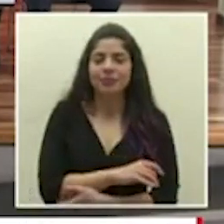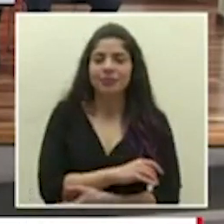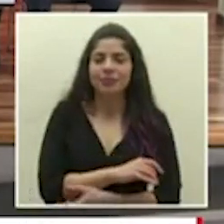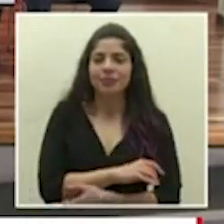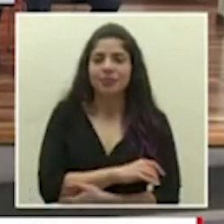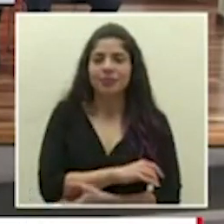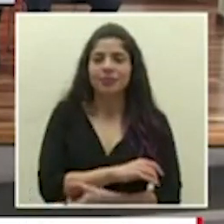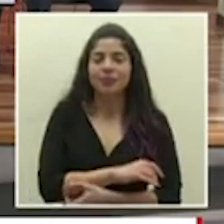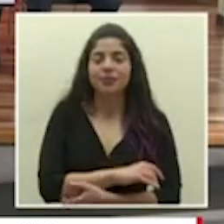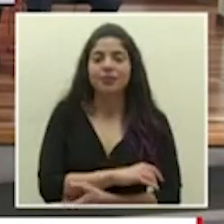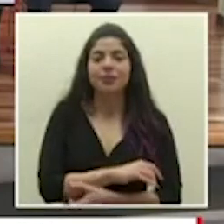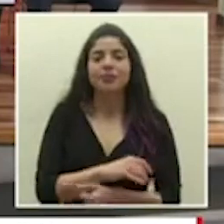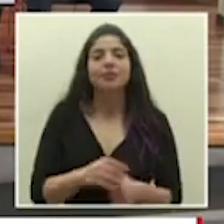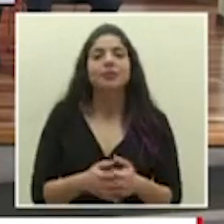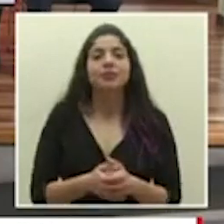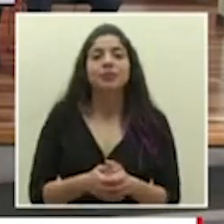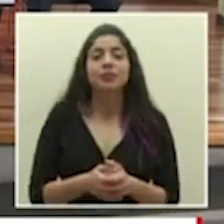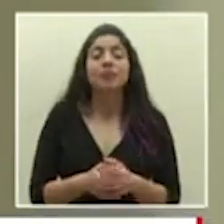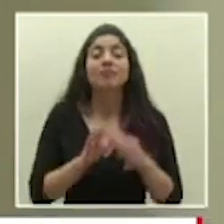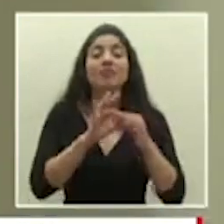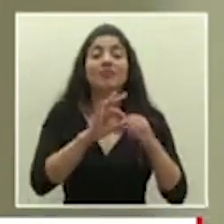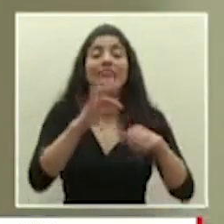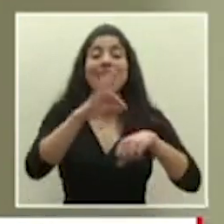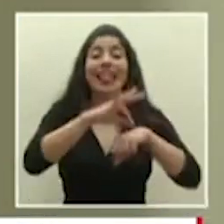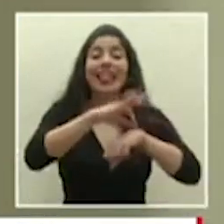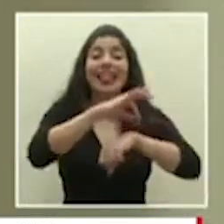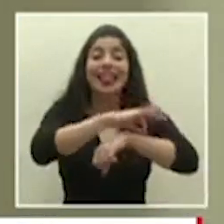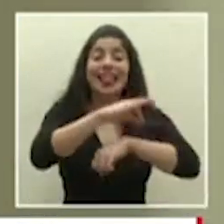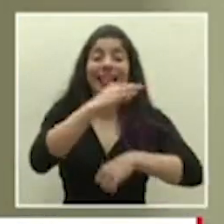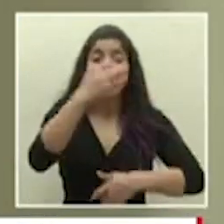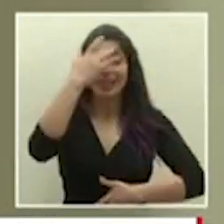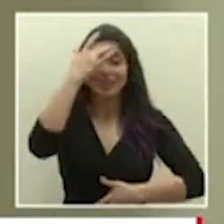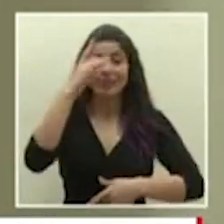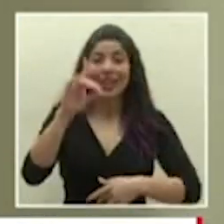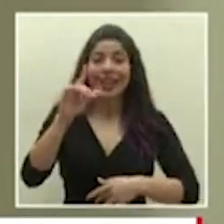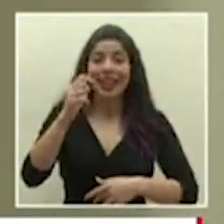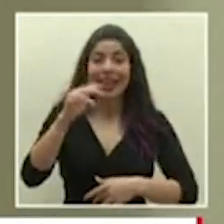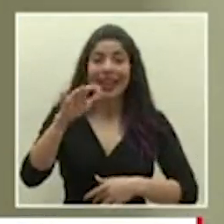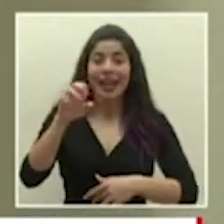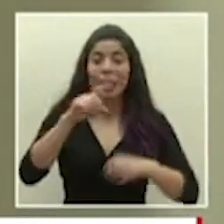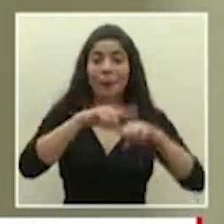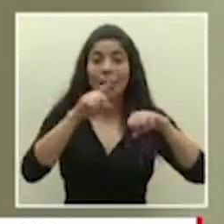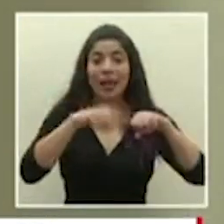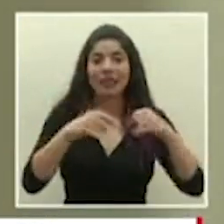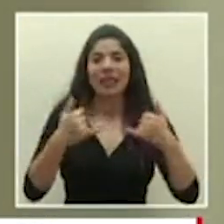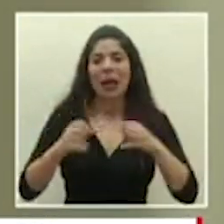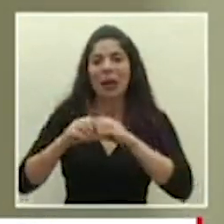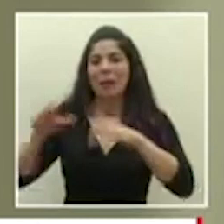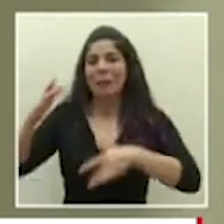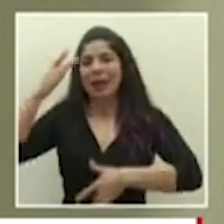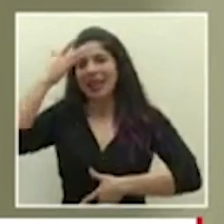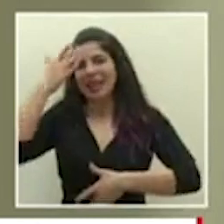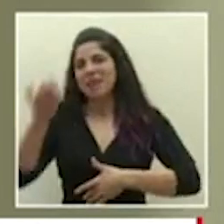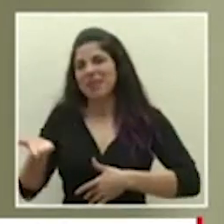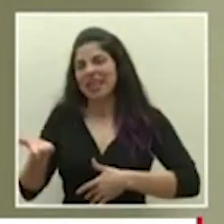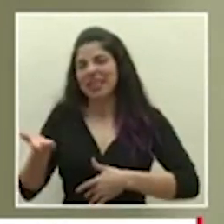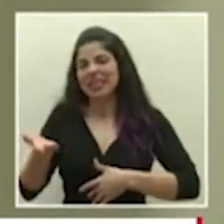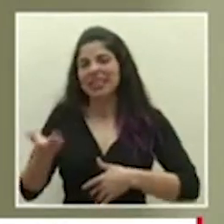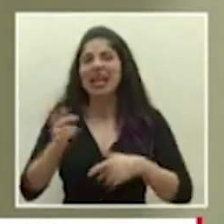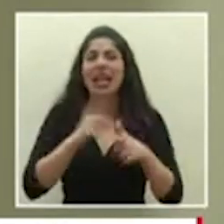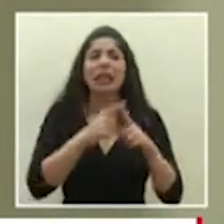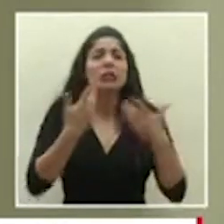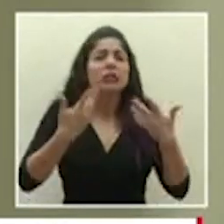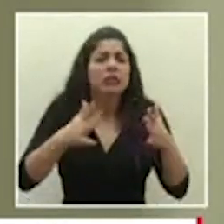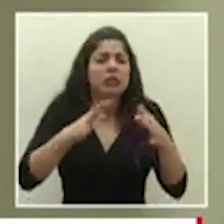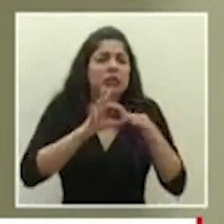si con respecto al brote de dengue en Pérez Celedón recordemos obviamente que estamos en medio de una pandemia pues habrá que hacer todas las ya se